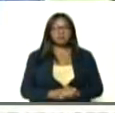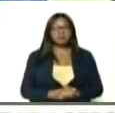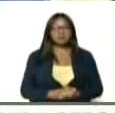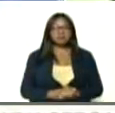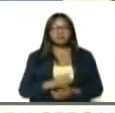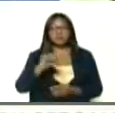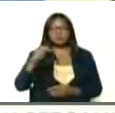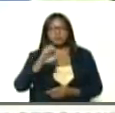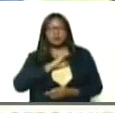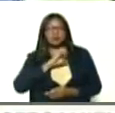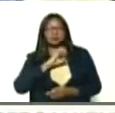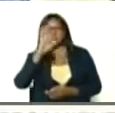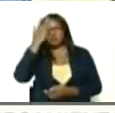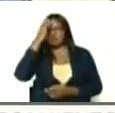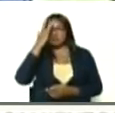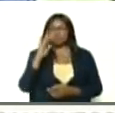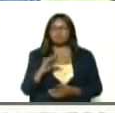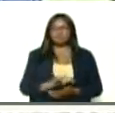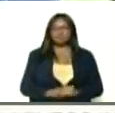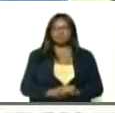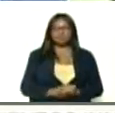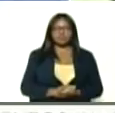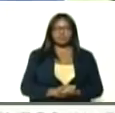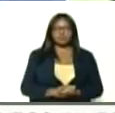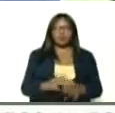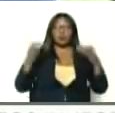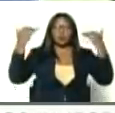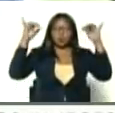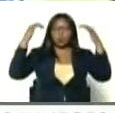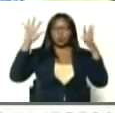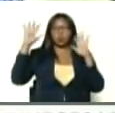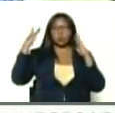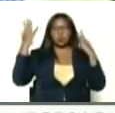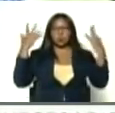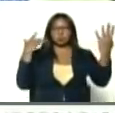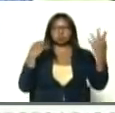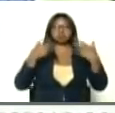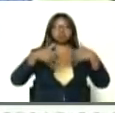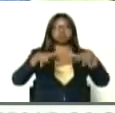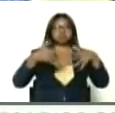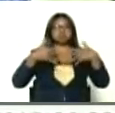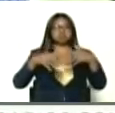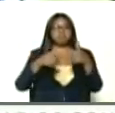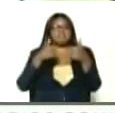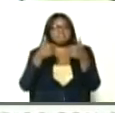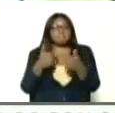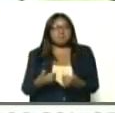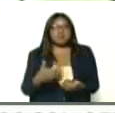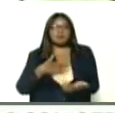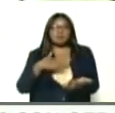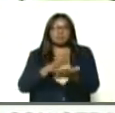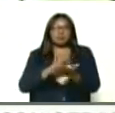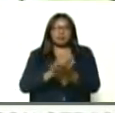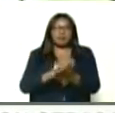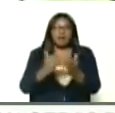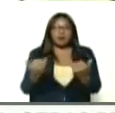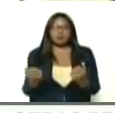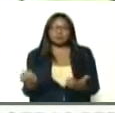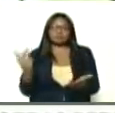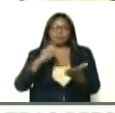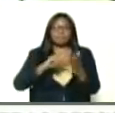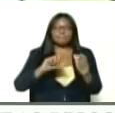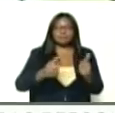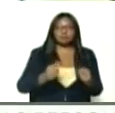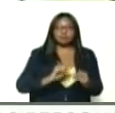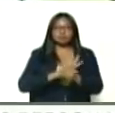después vino enero, febrero, vinieron los carnavales, y todo siguió marchando bien, pero llegó la variante, la